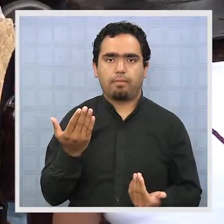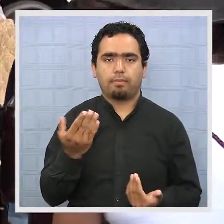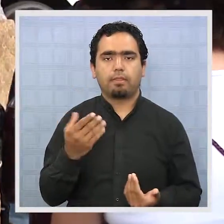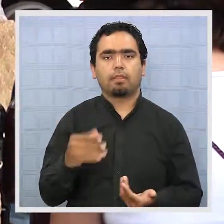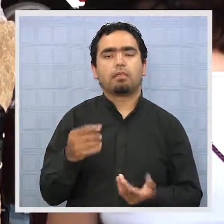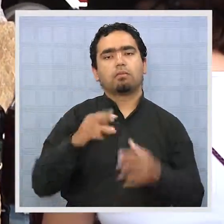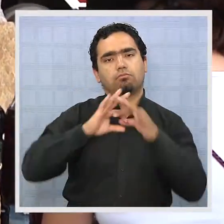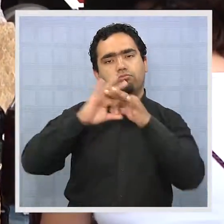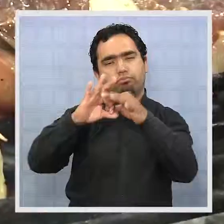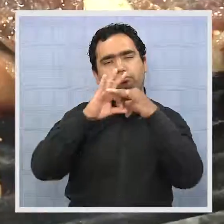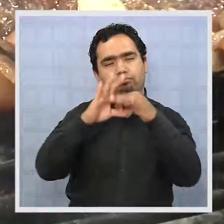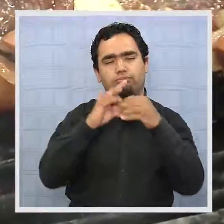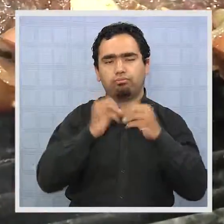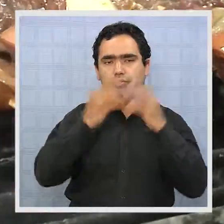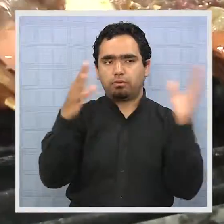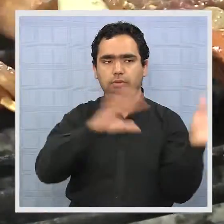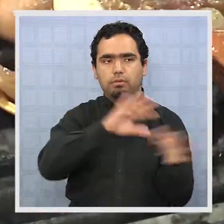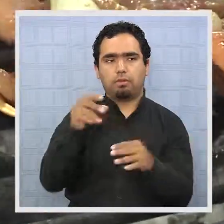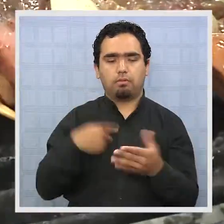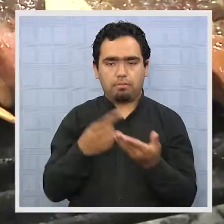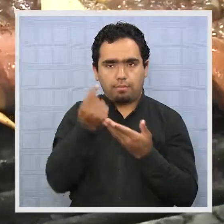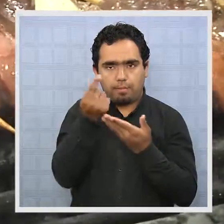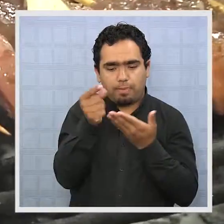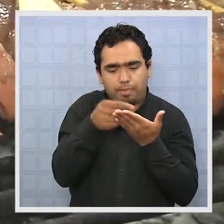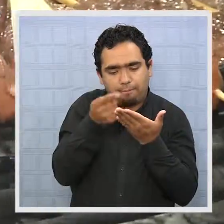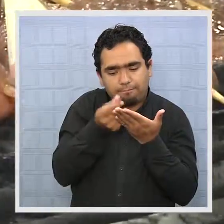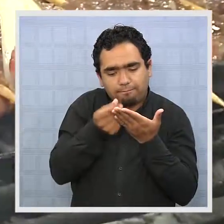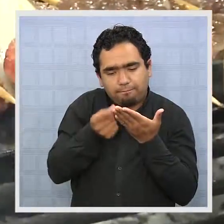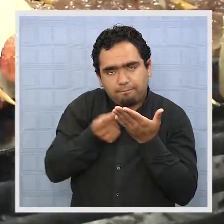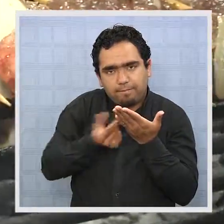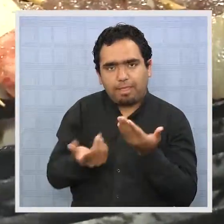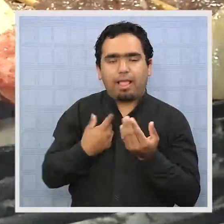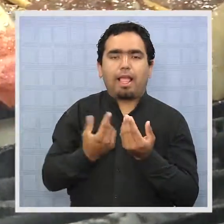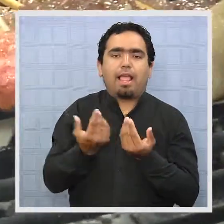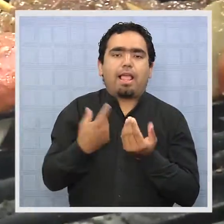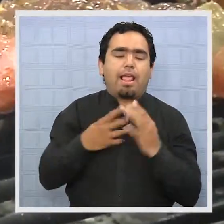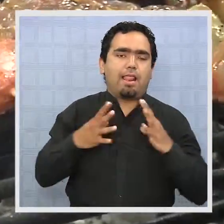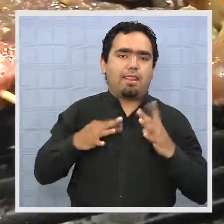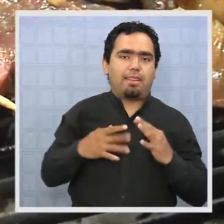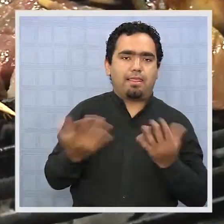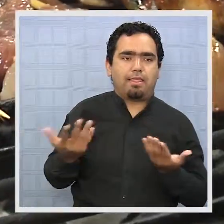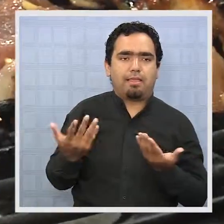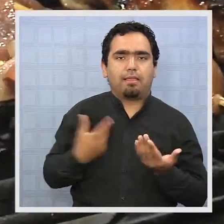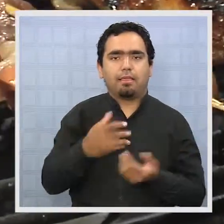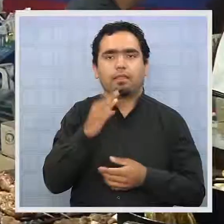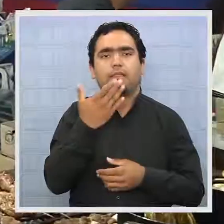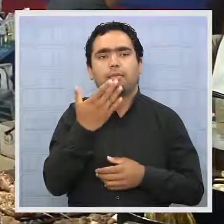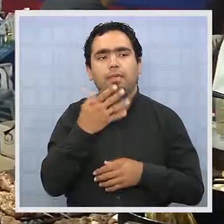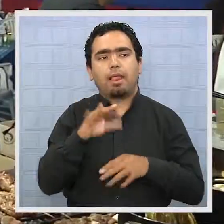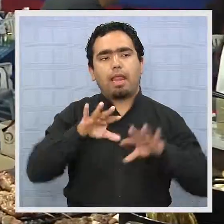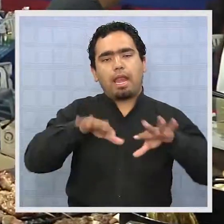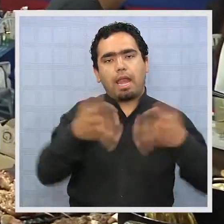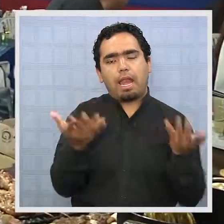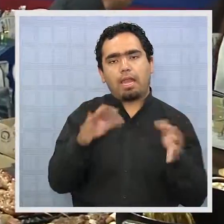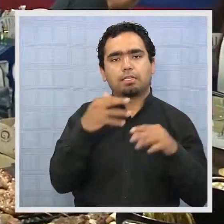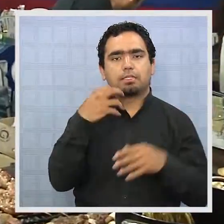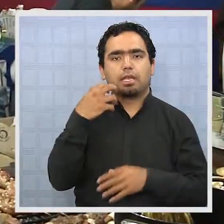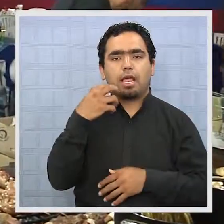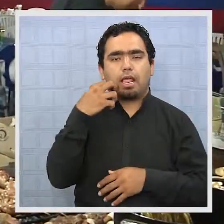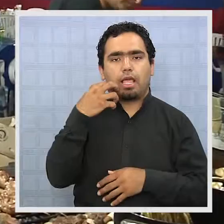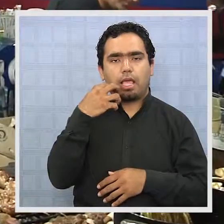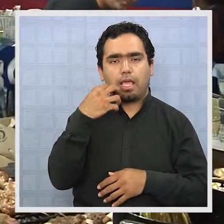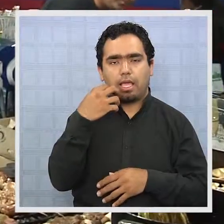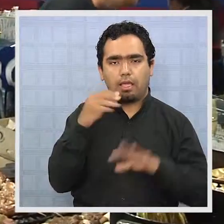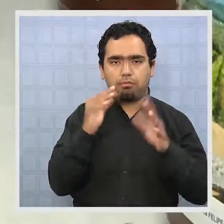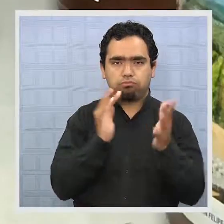Muy, muy agradecidos. Cuentas alegres en las ventas dieciocheras, tanto de las ramadas como de la chicha. Aunque para algunos fue un